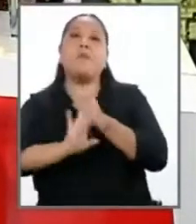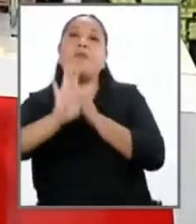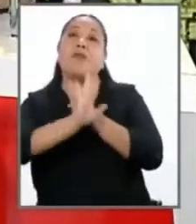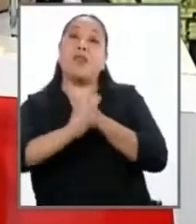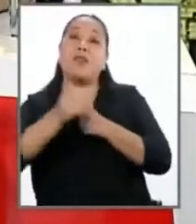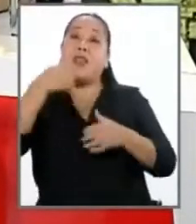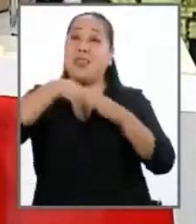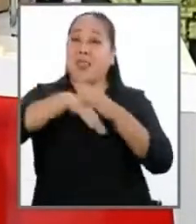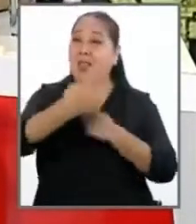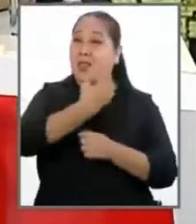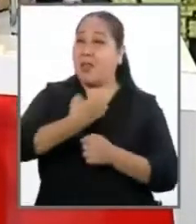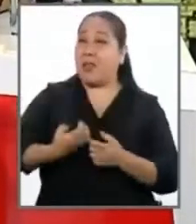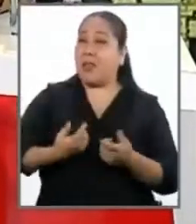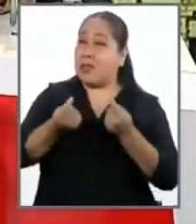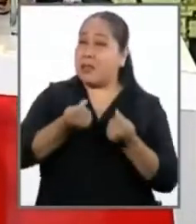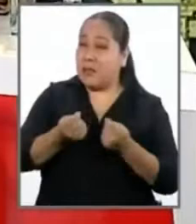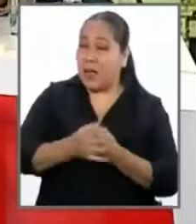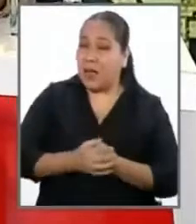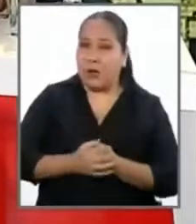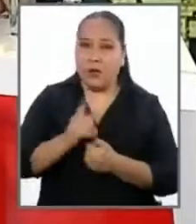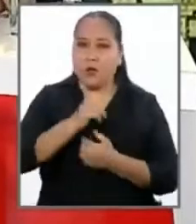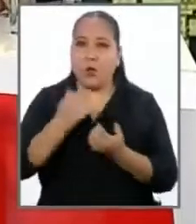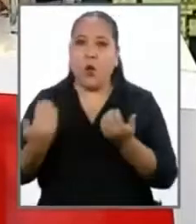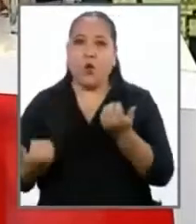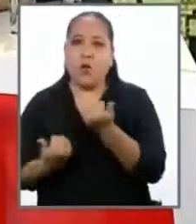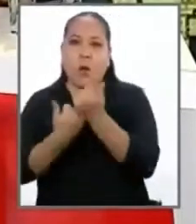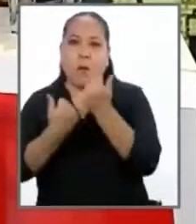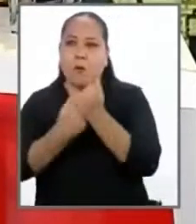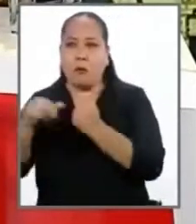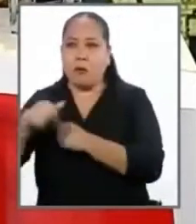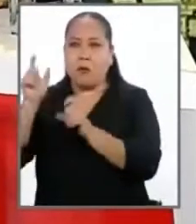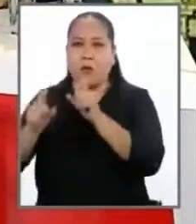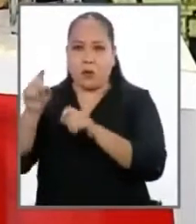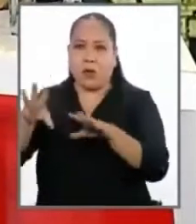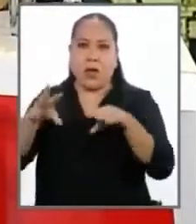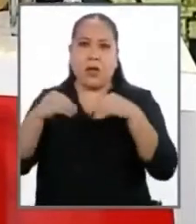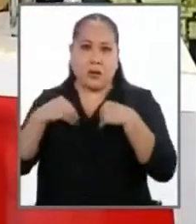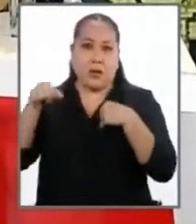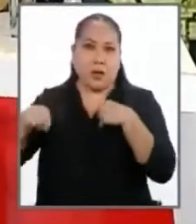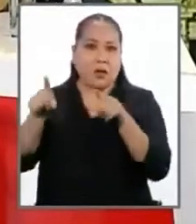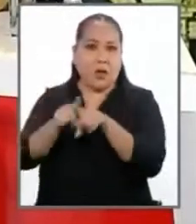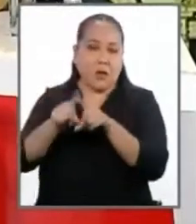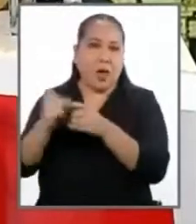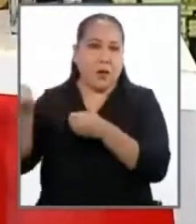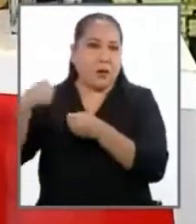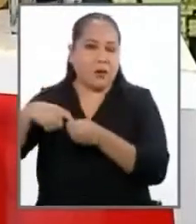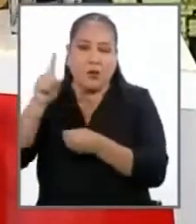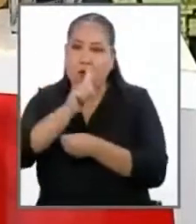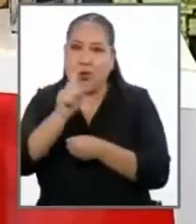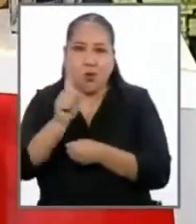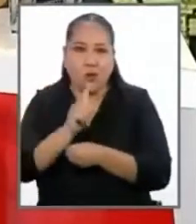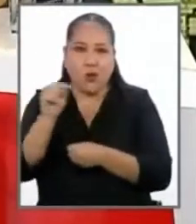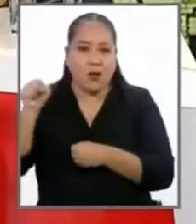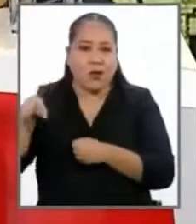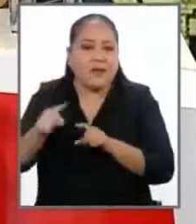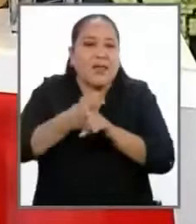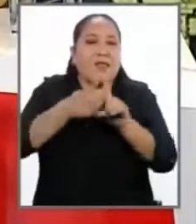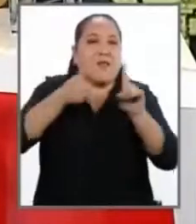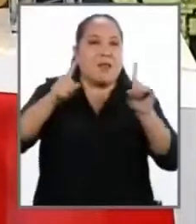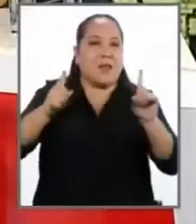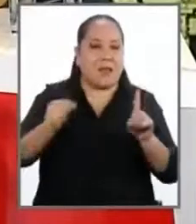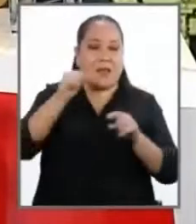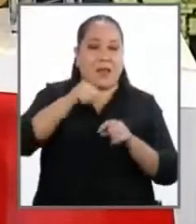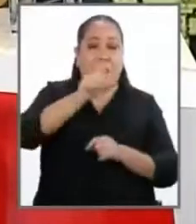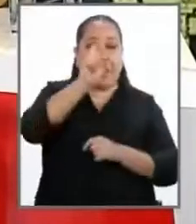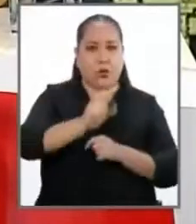pública actos de corrupción? No hablo de los colaboradores eficaces que tienen que reconocer que son delincuentes o que han participado. Esta es una figura distinta,